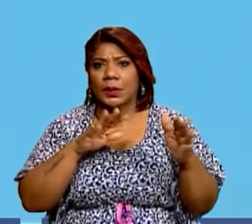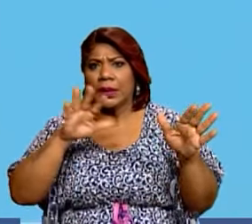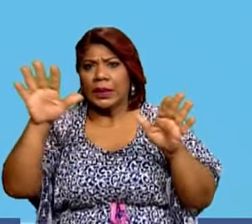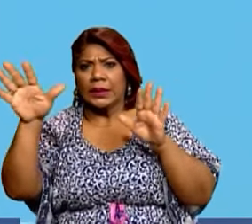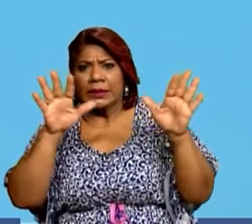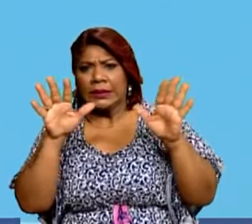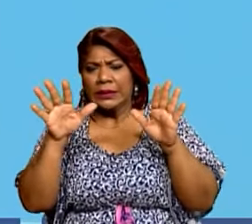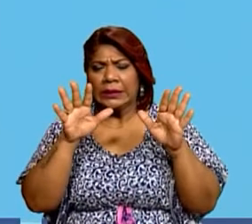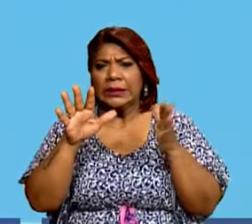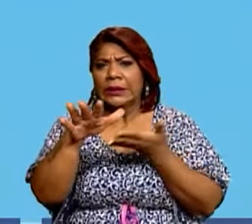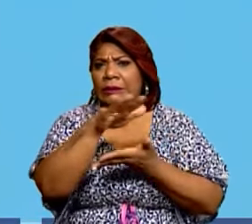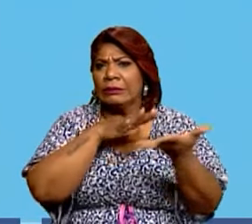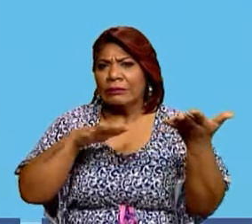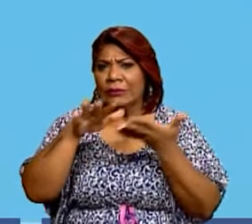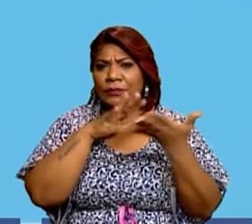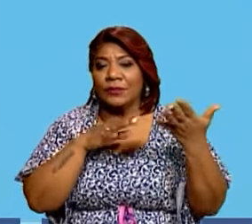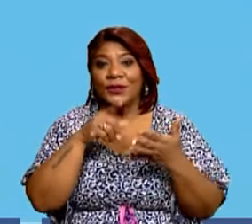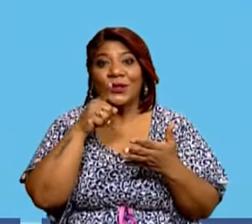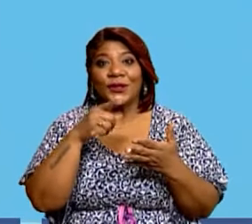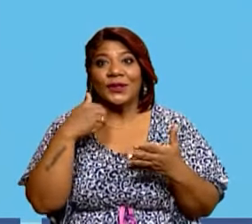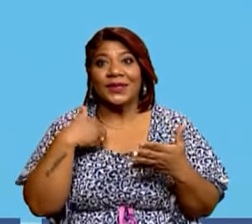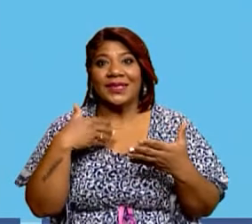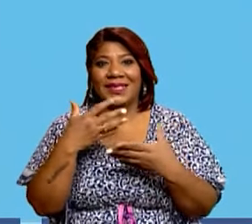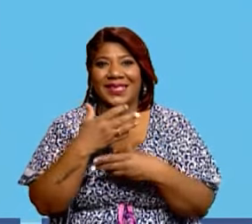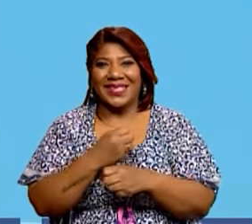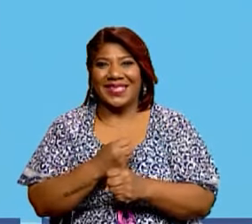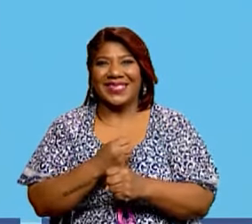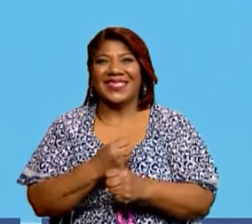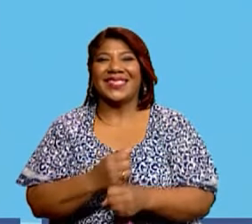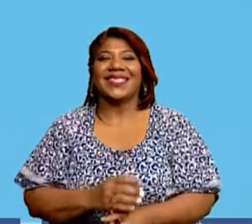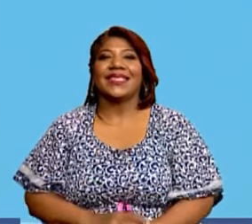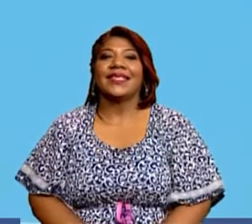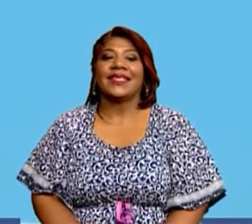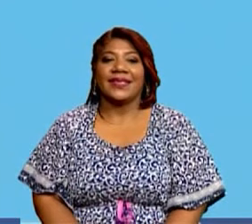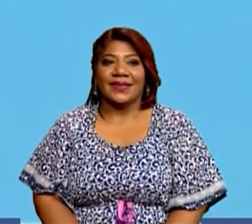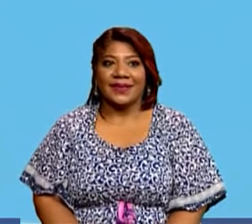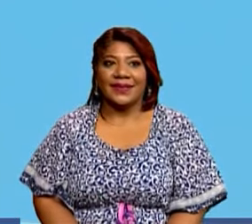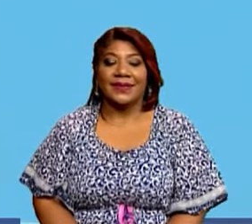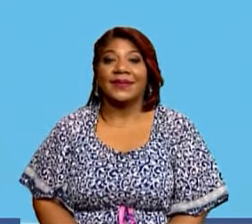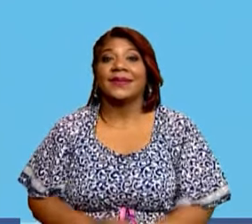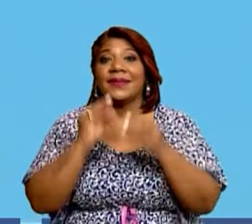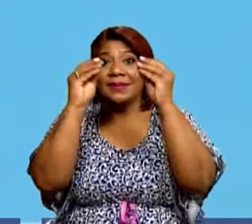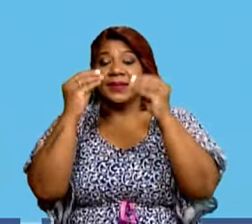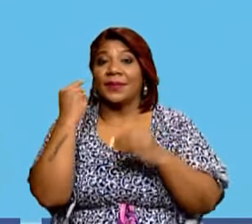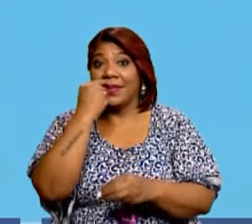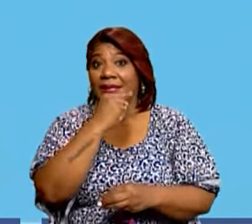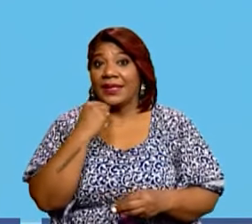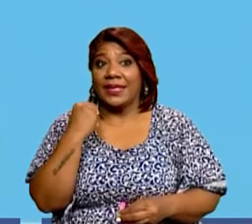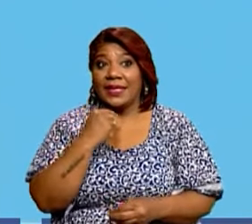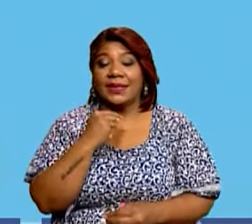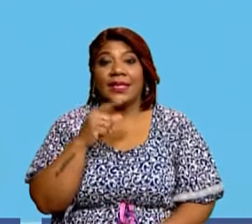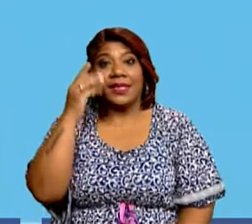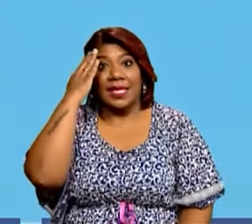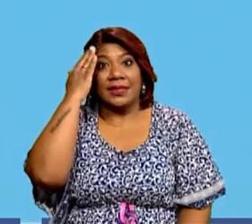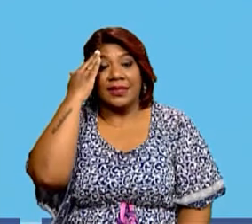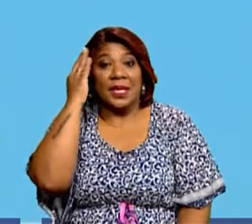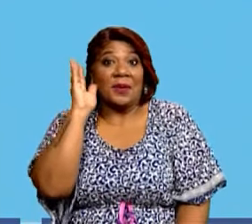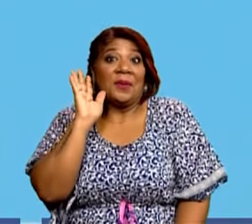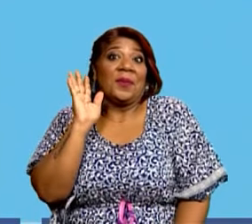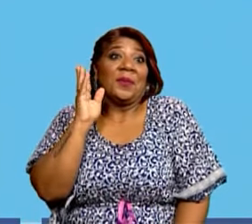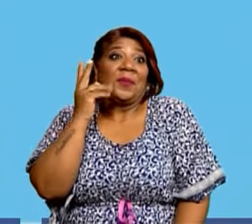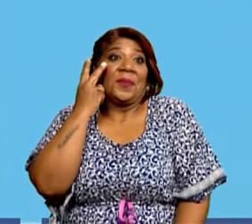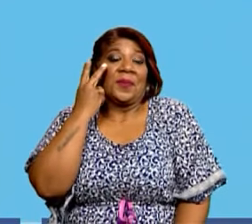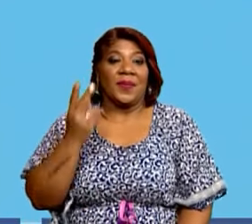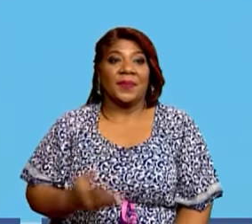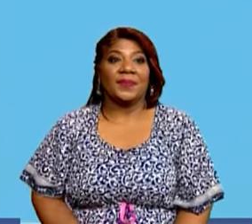desordenadas. Y aquí en el fondo vamos a continuar y la maestra Zaira nos va a apoyar un poquito. A ver maestra, solo tocamos la